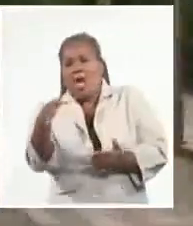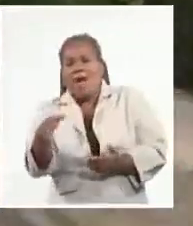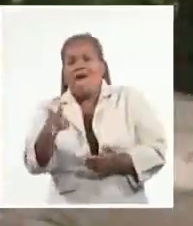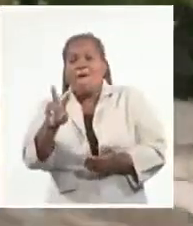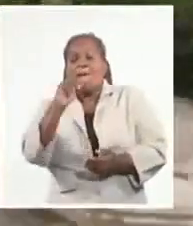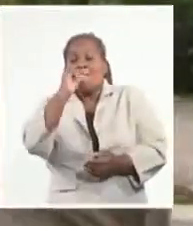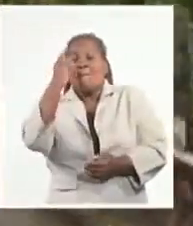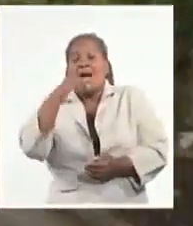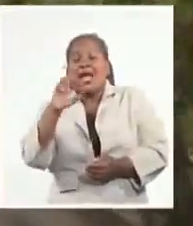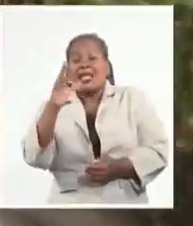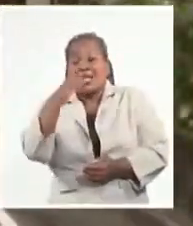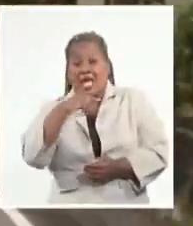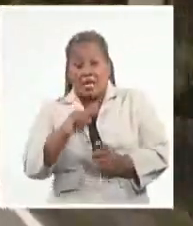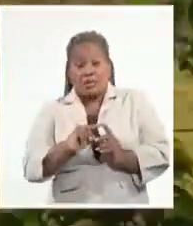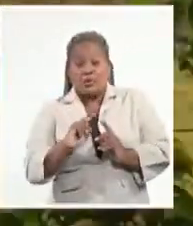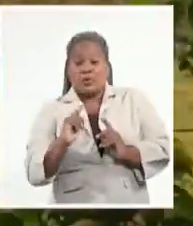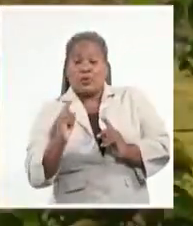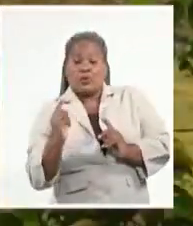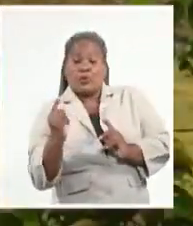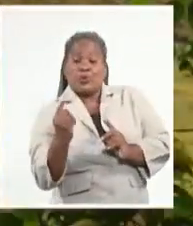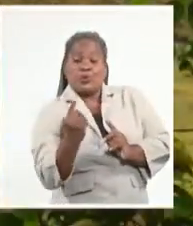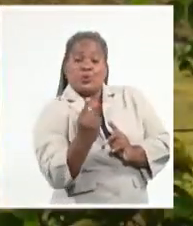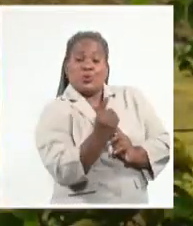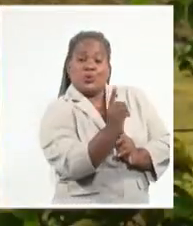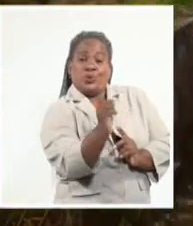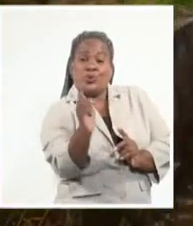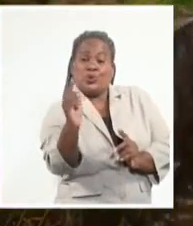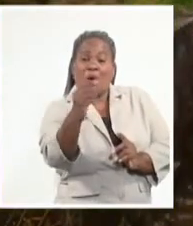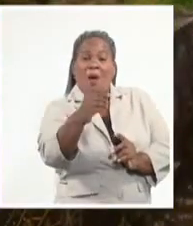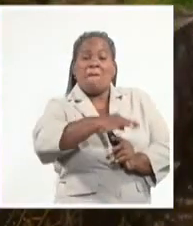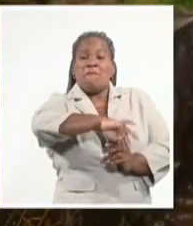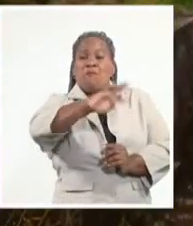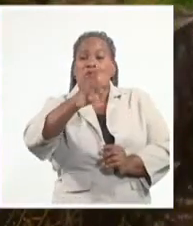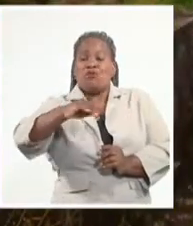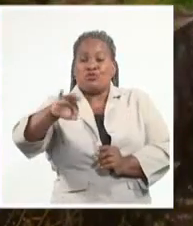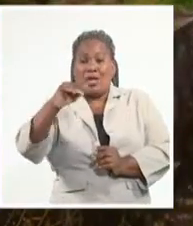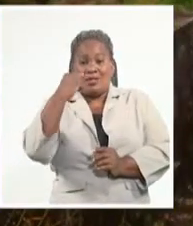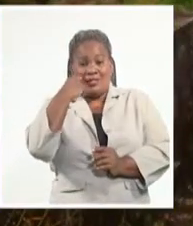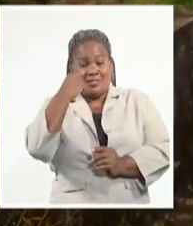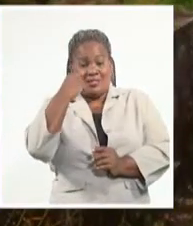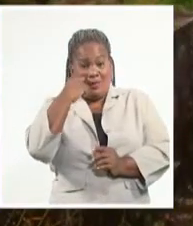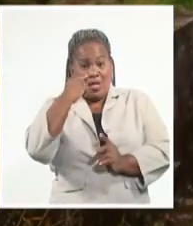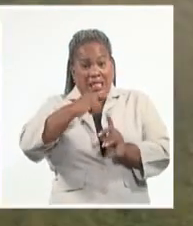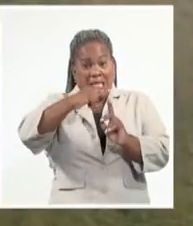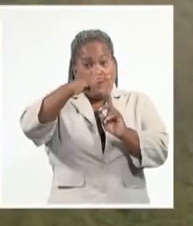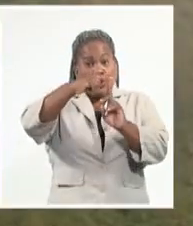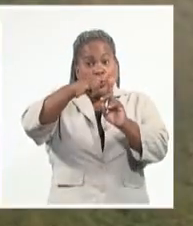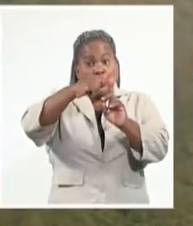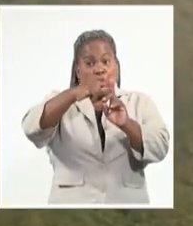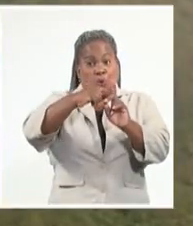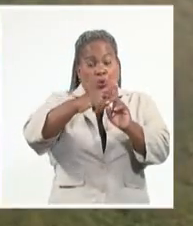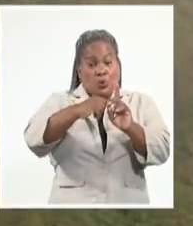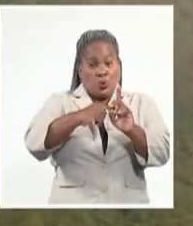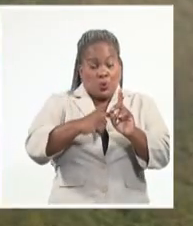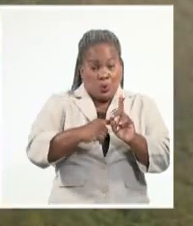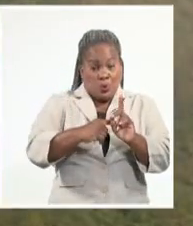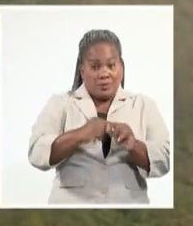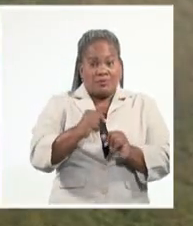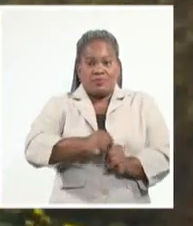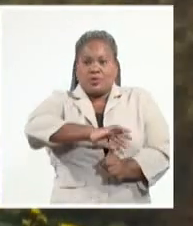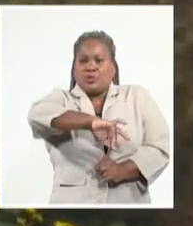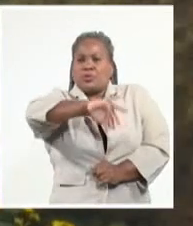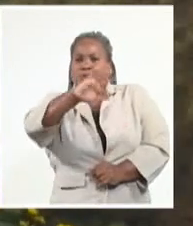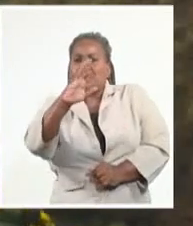por las laderas de las montañas, marcado por un notable descenso de la temperatura. Las elevaciones